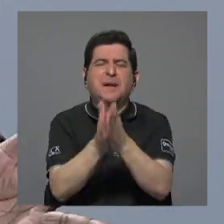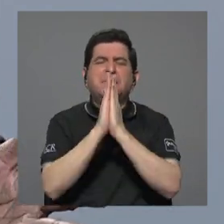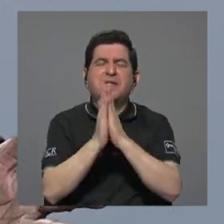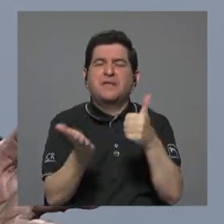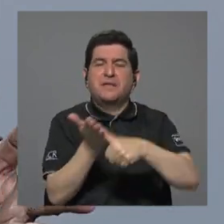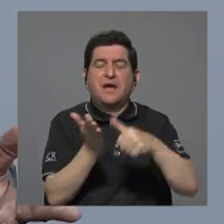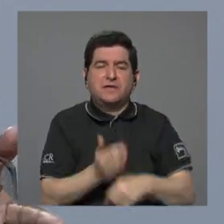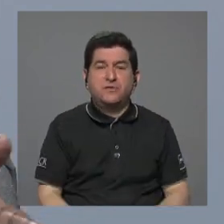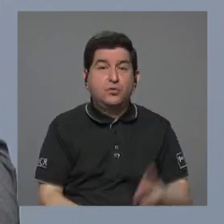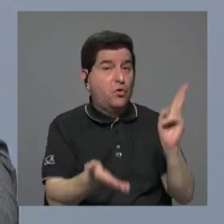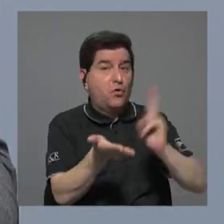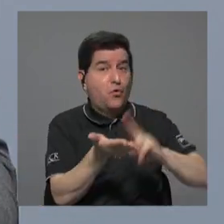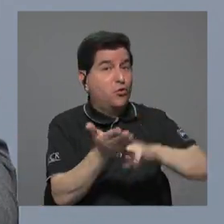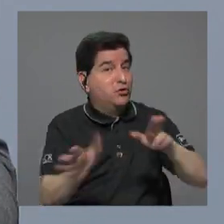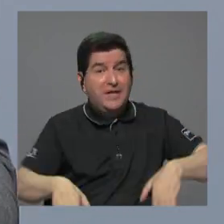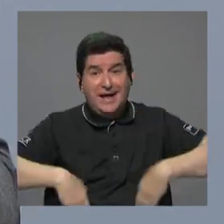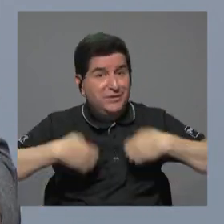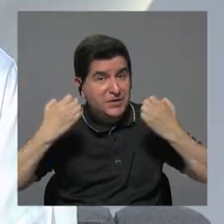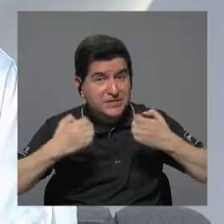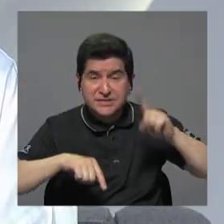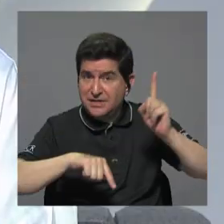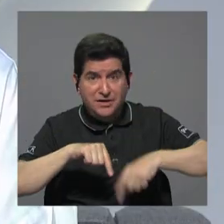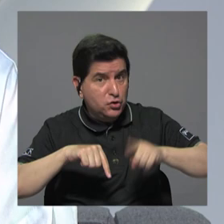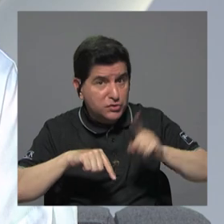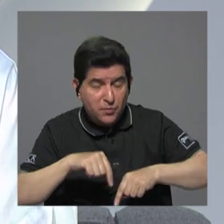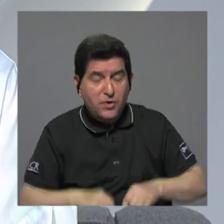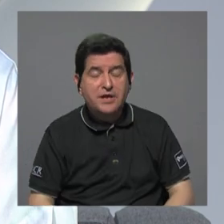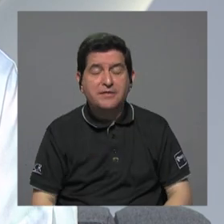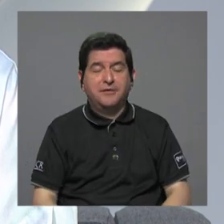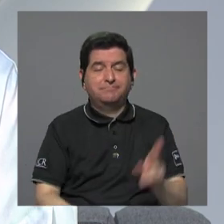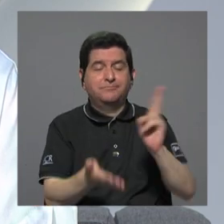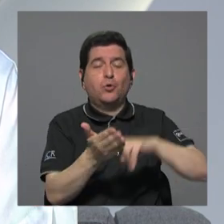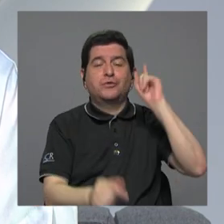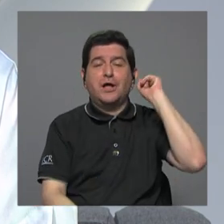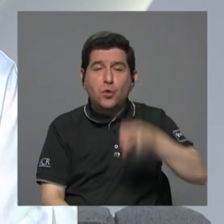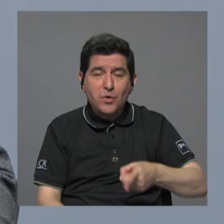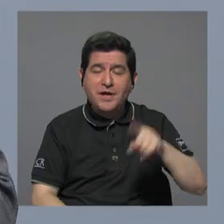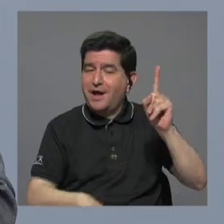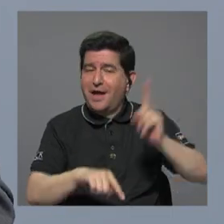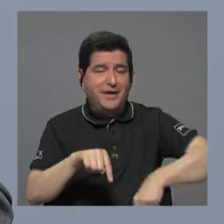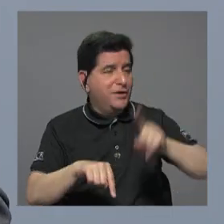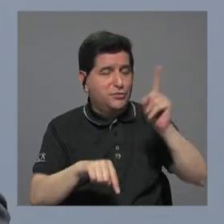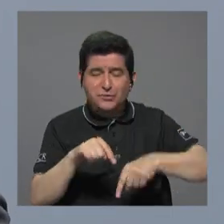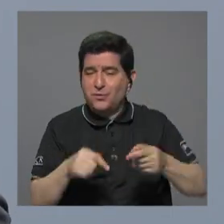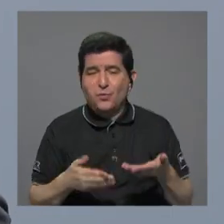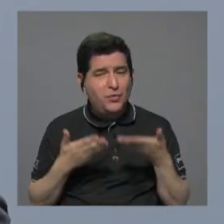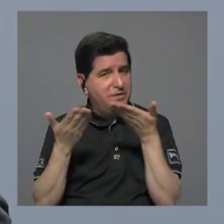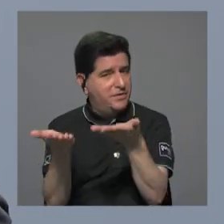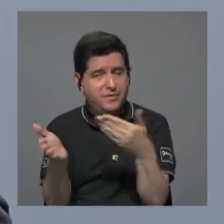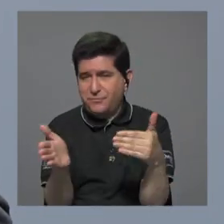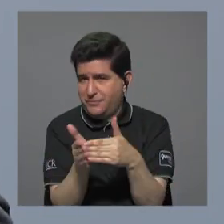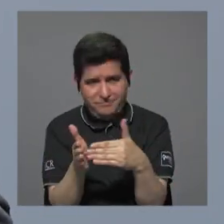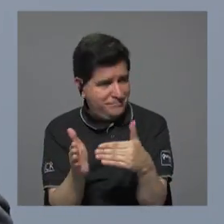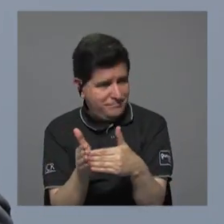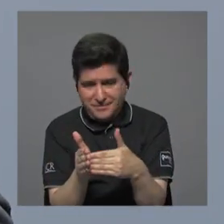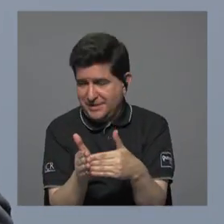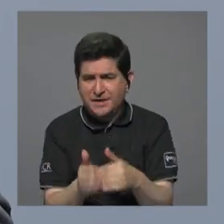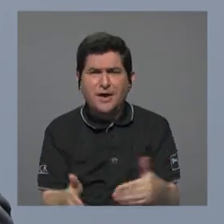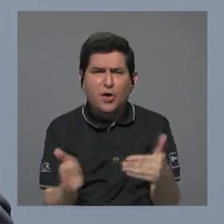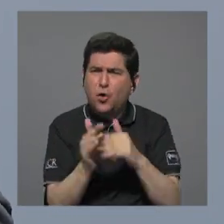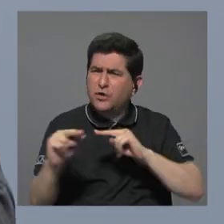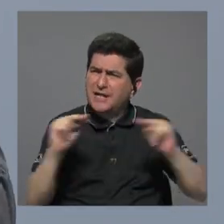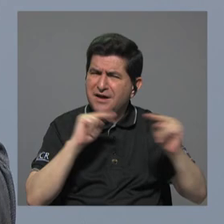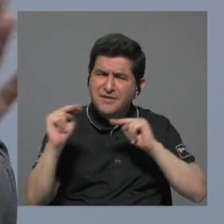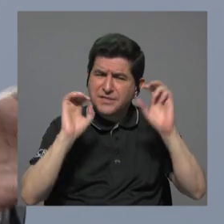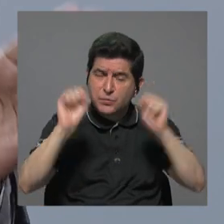hay un contrato que nos obliga y que no se puede yo no se puede renegociar